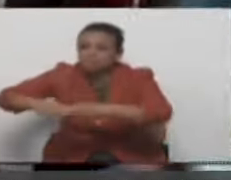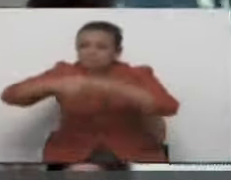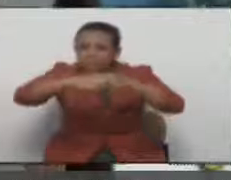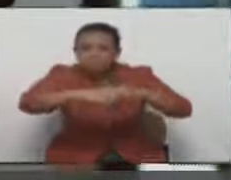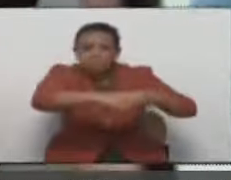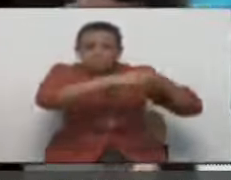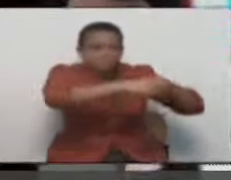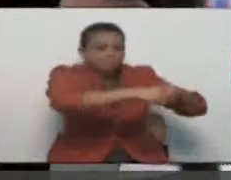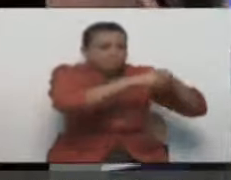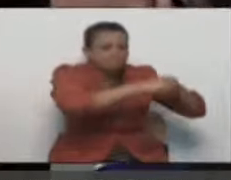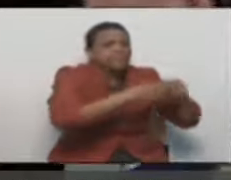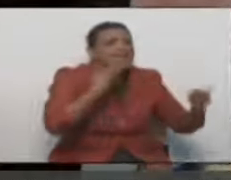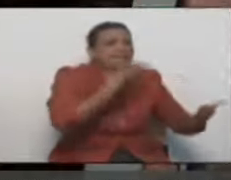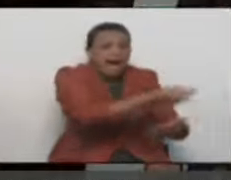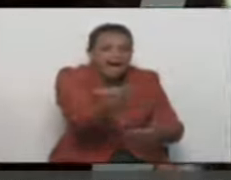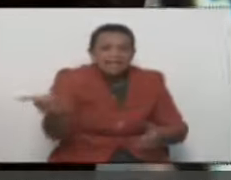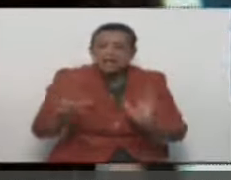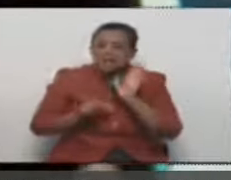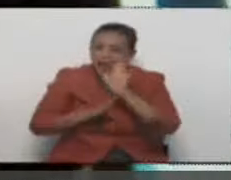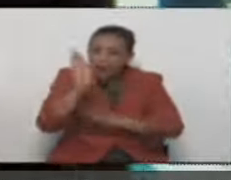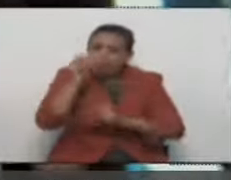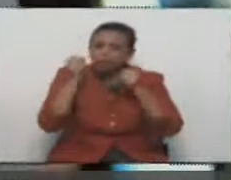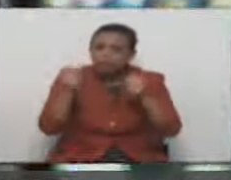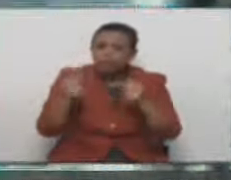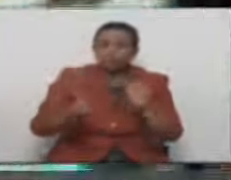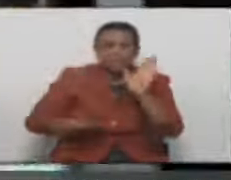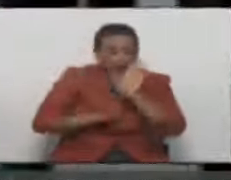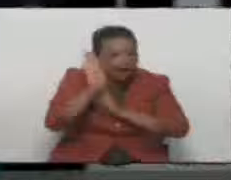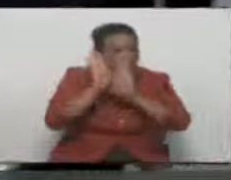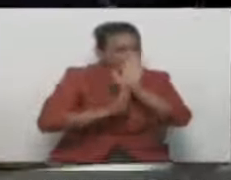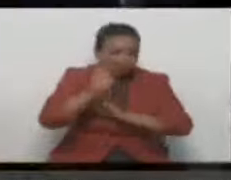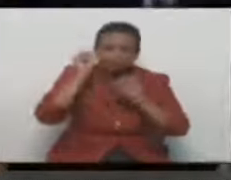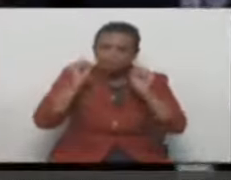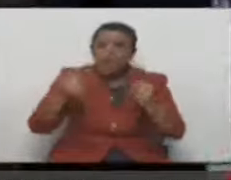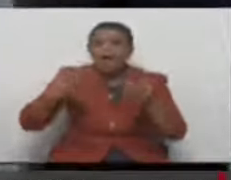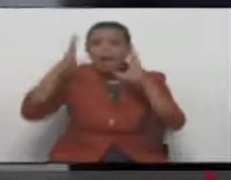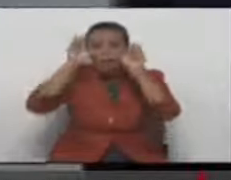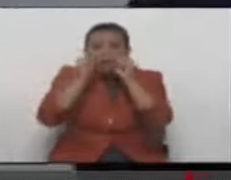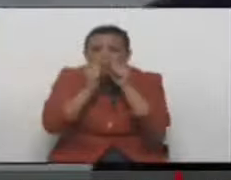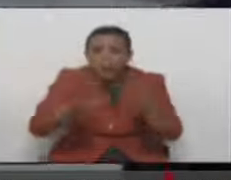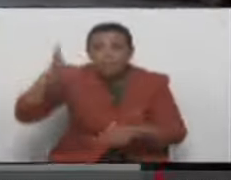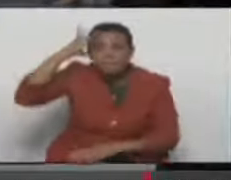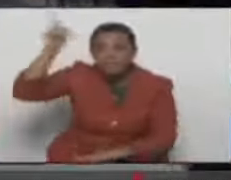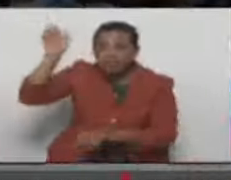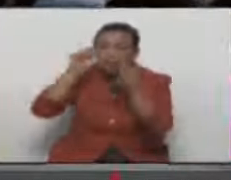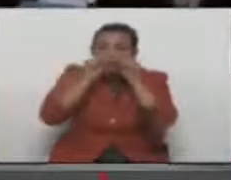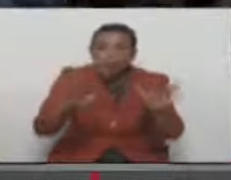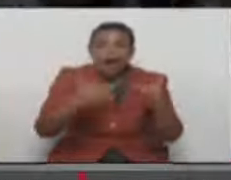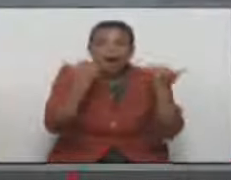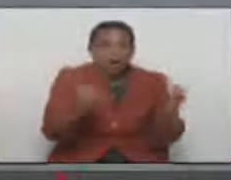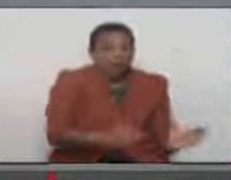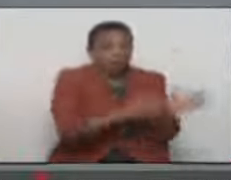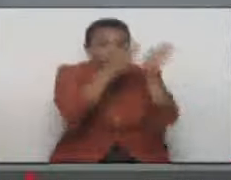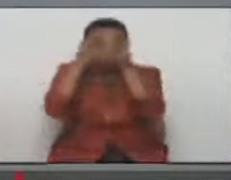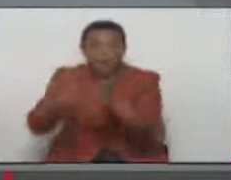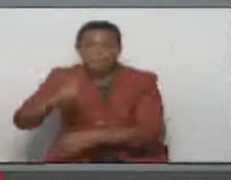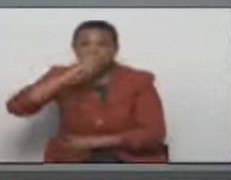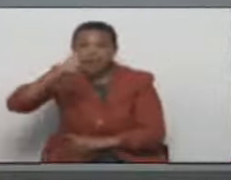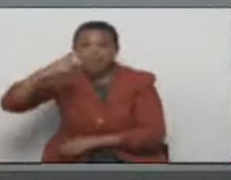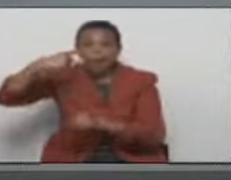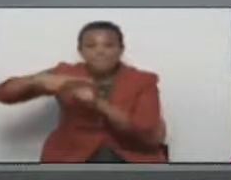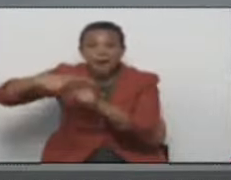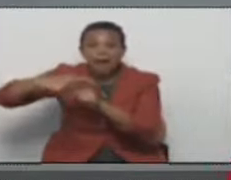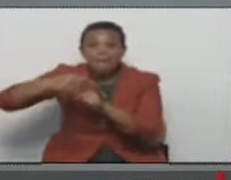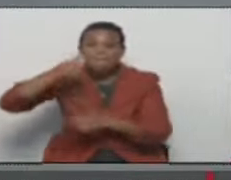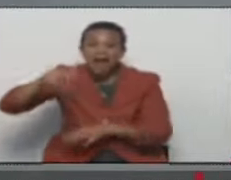muchas gracias a ustedes. Sigamos avanzando, pues. Sigamos avanzando. Que Dios me lo bendiga. Y ahora nos vamos con Maduro